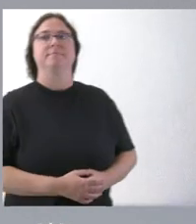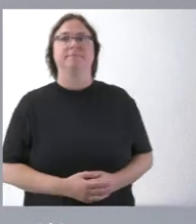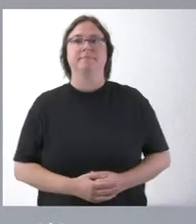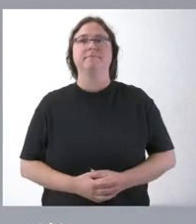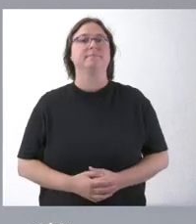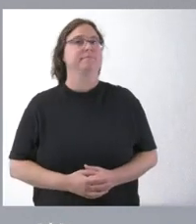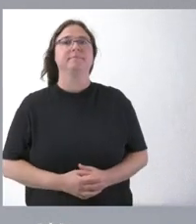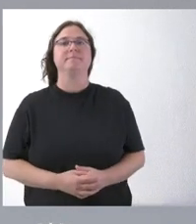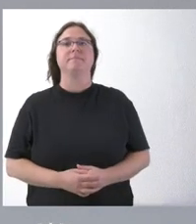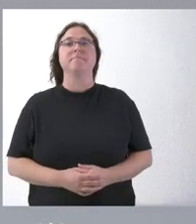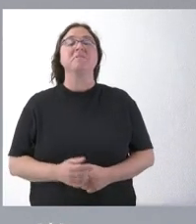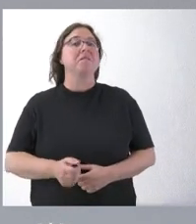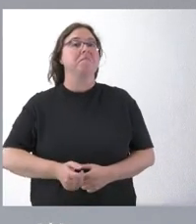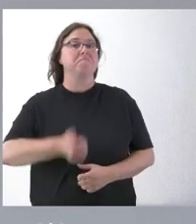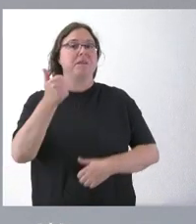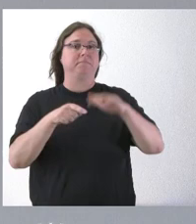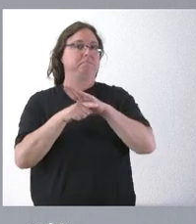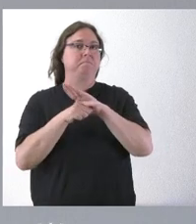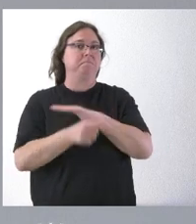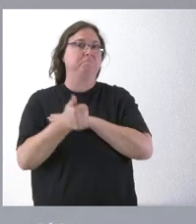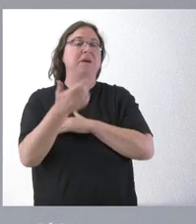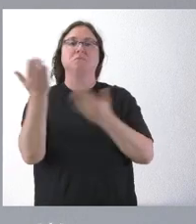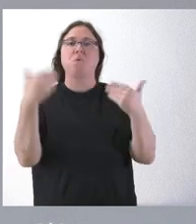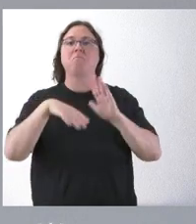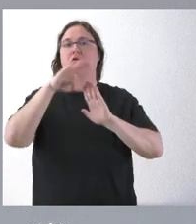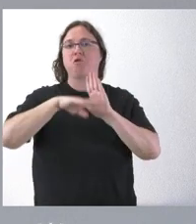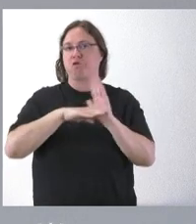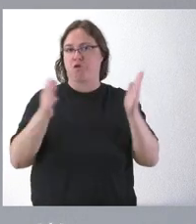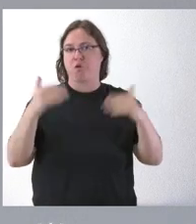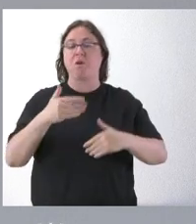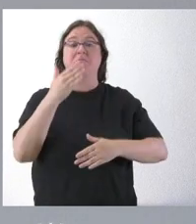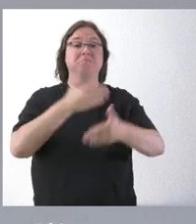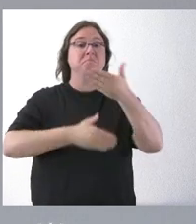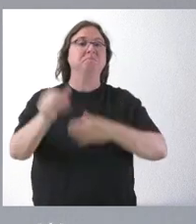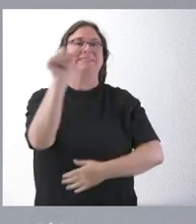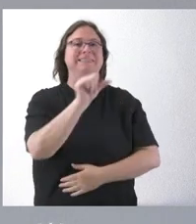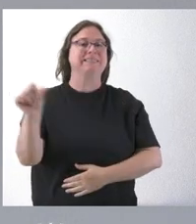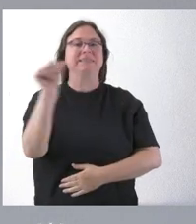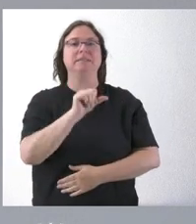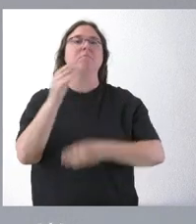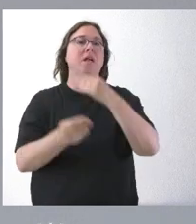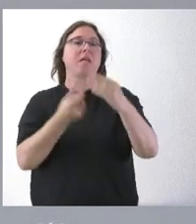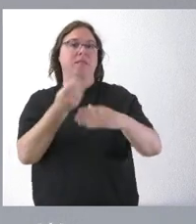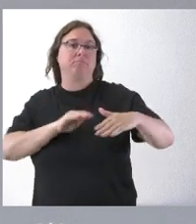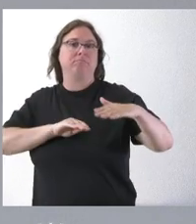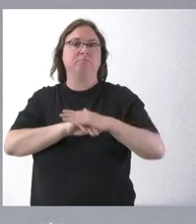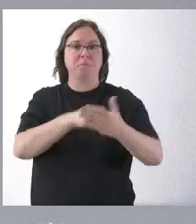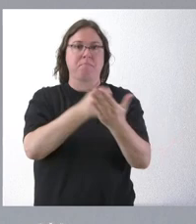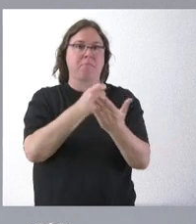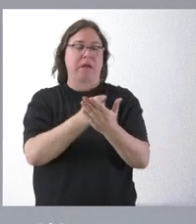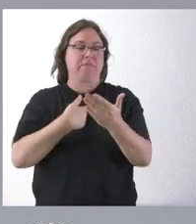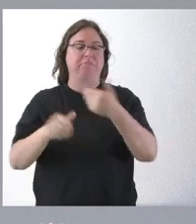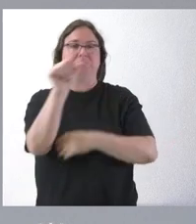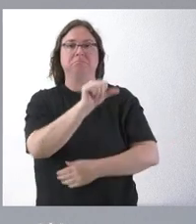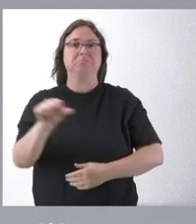Sin más tramitación, dado ese carácter incondicionado, en las próximas semanas procederemos al ingreso de esta cuantía en